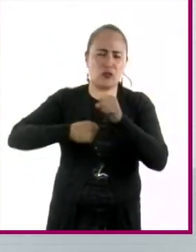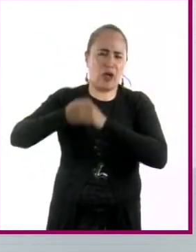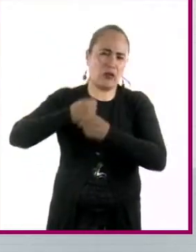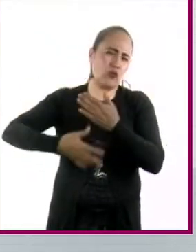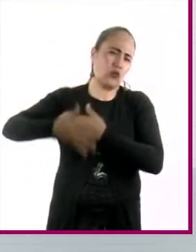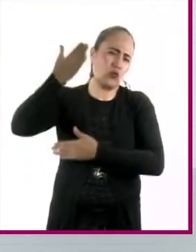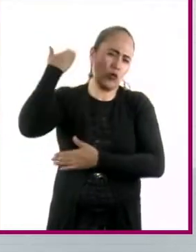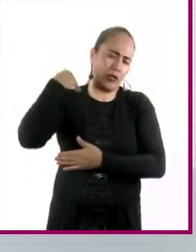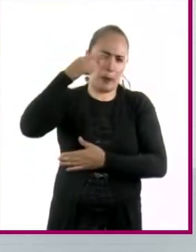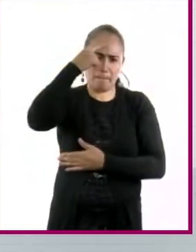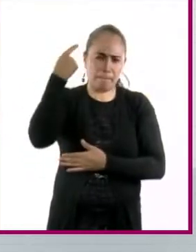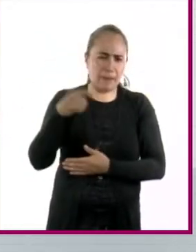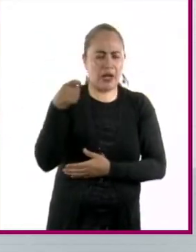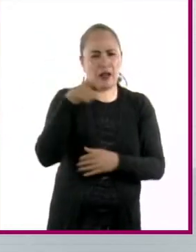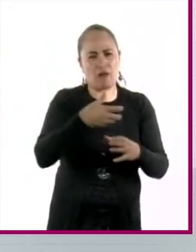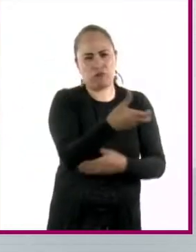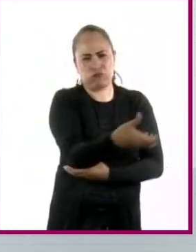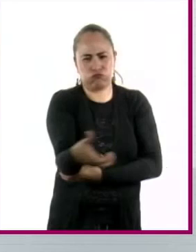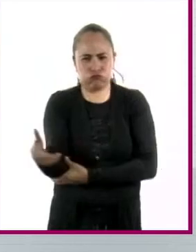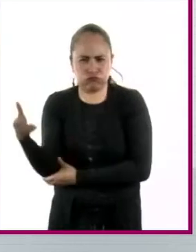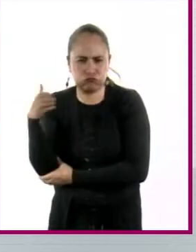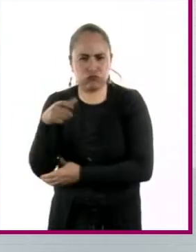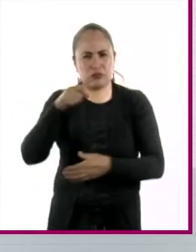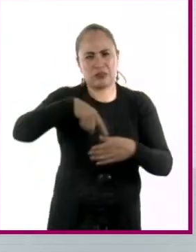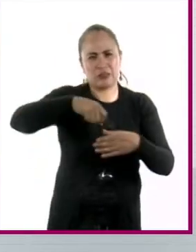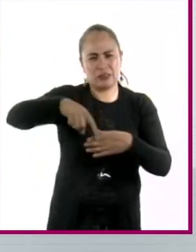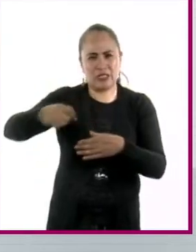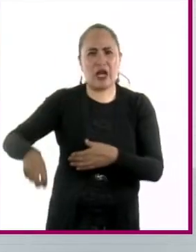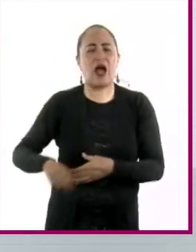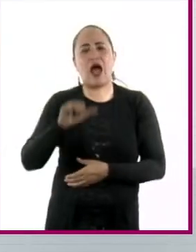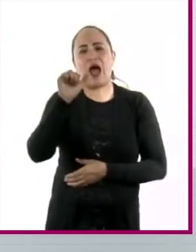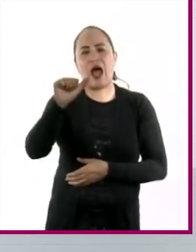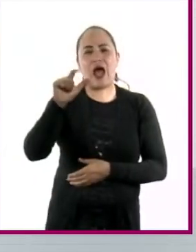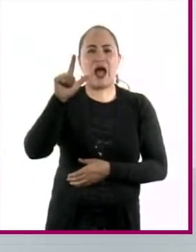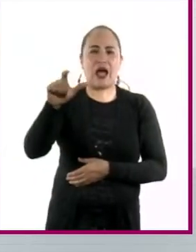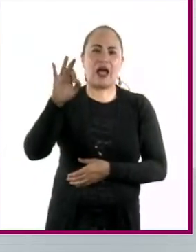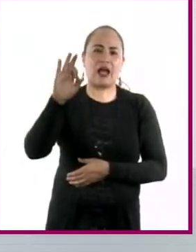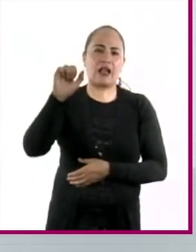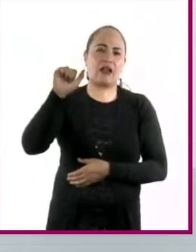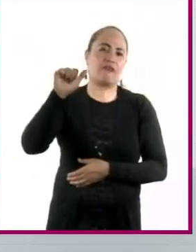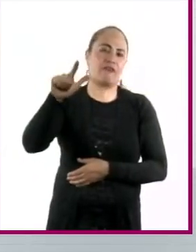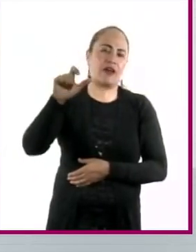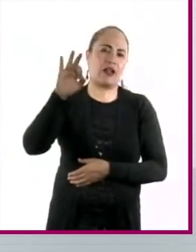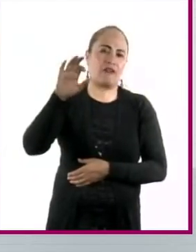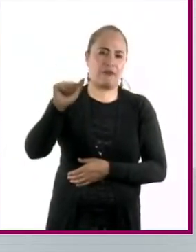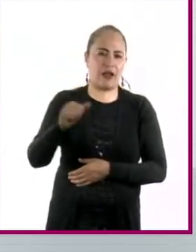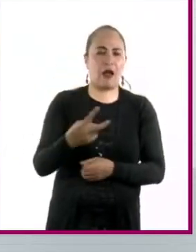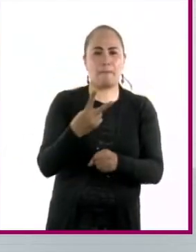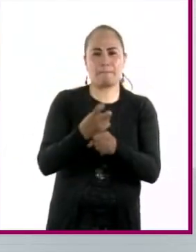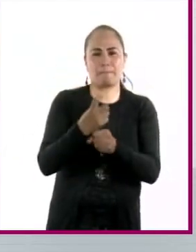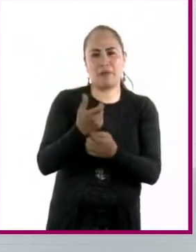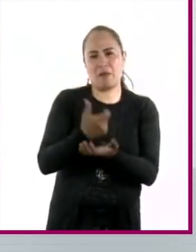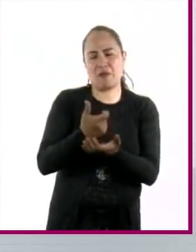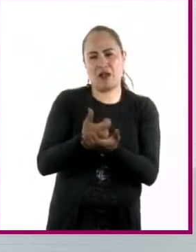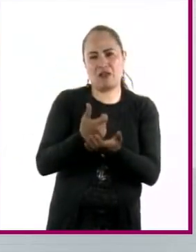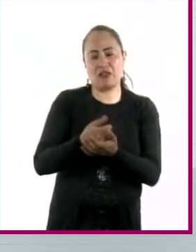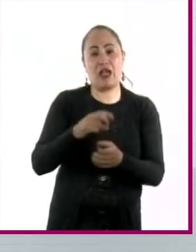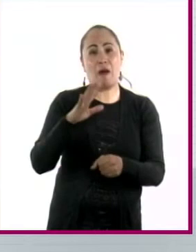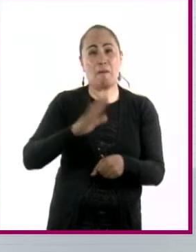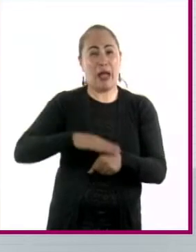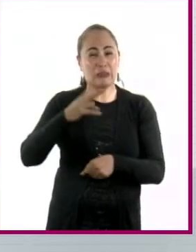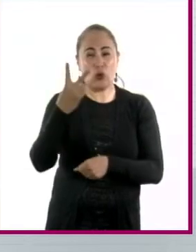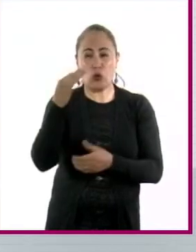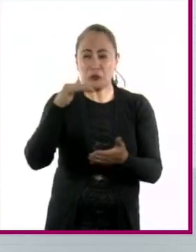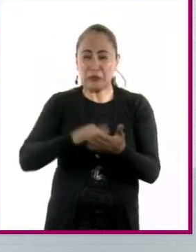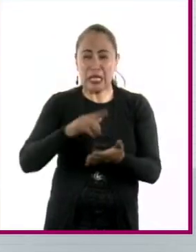para sembrar al alfalfa, que venden a dos pesos el kilo y necesitan diez mil litros de agua para crecer ese kilo. Entonces todo